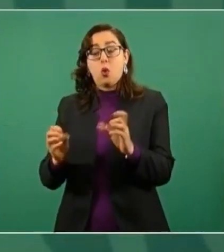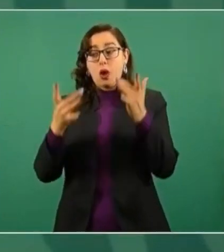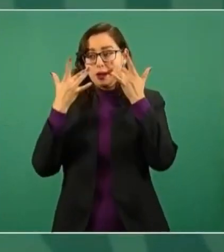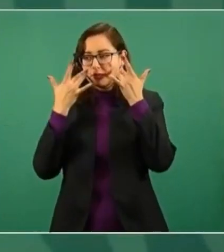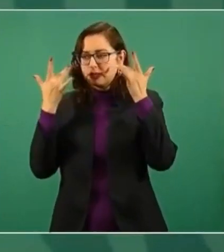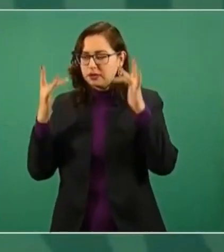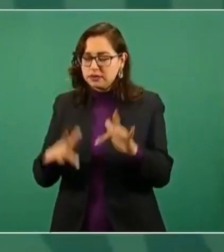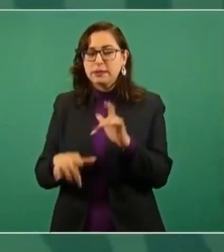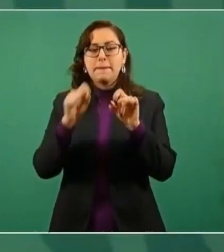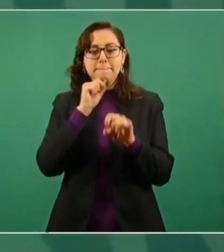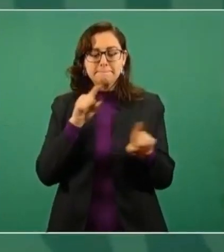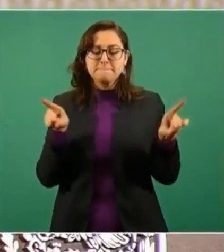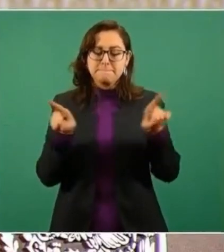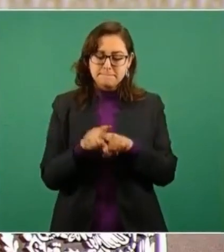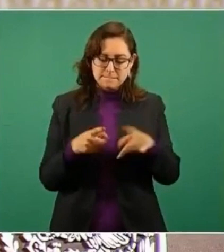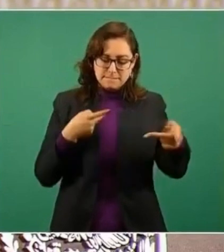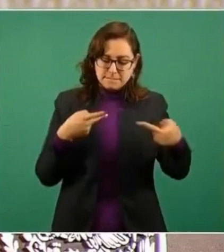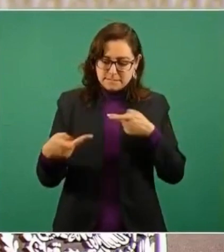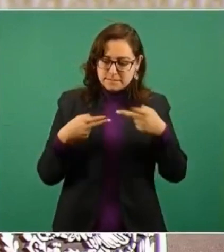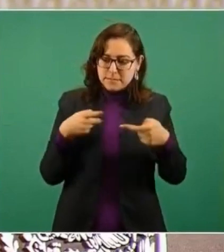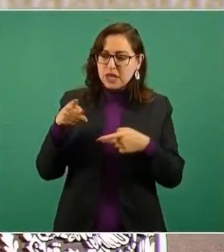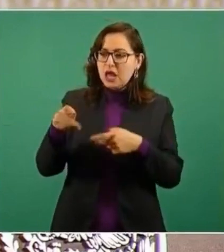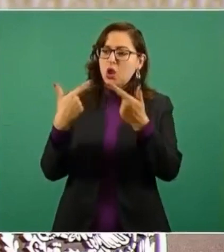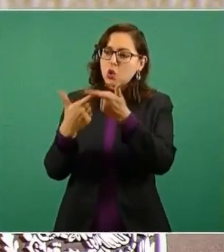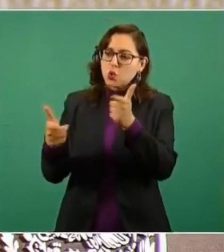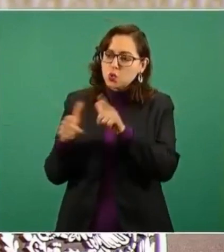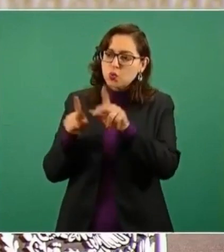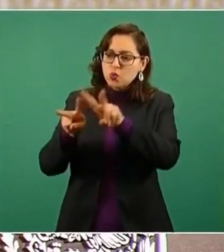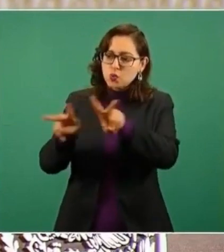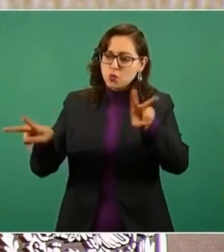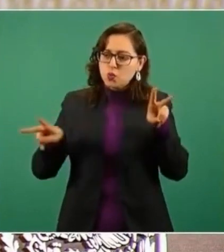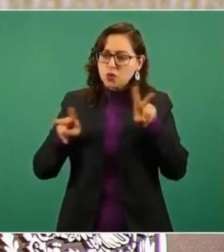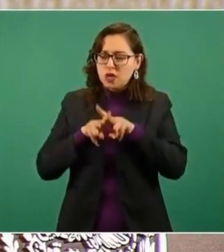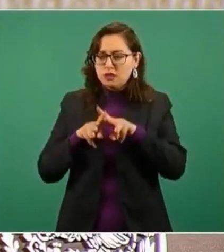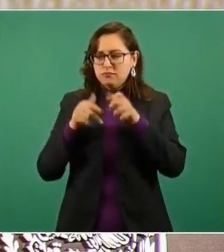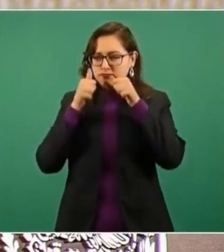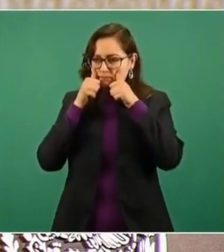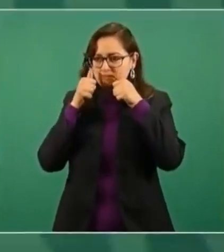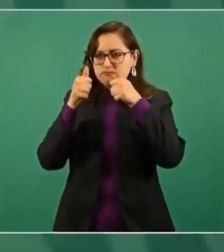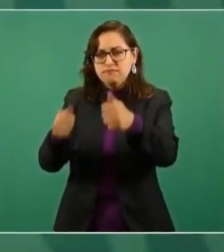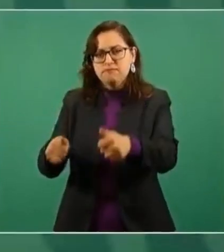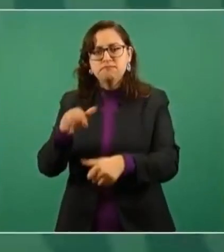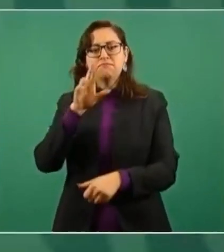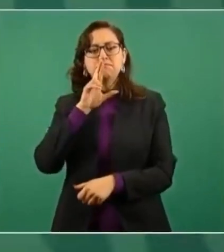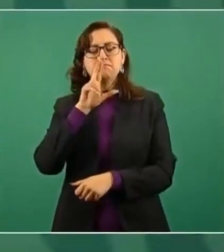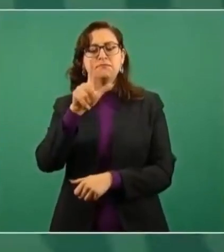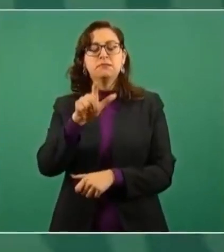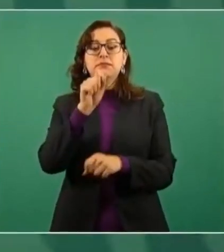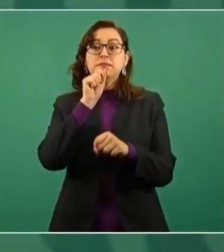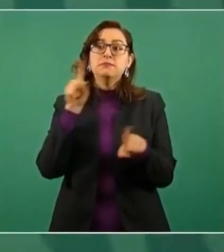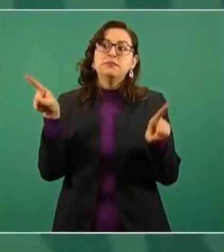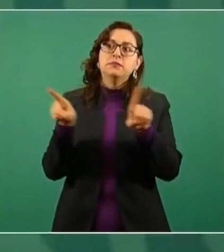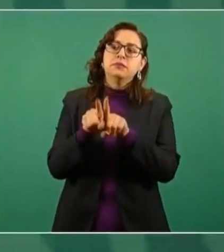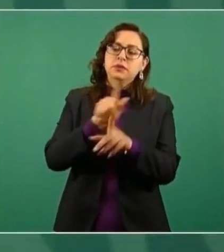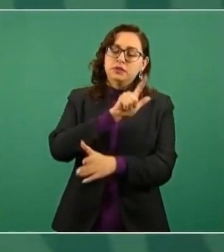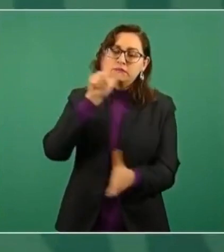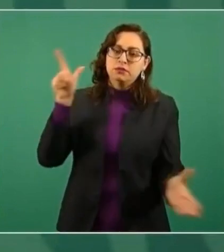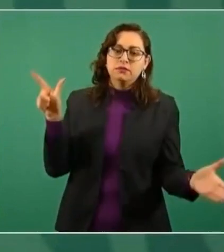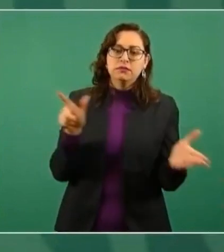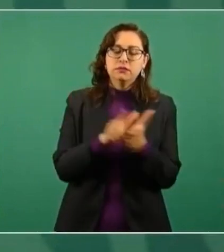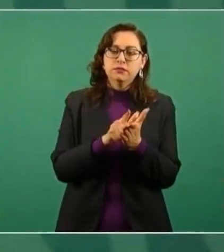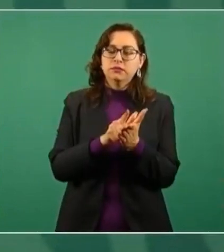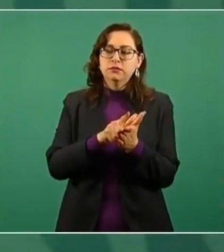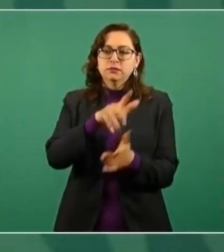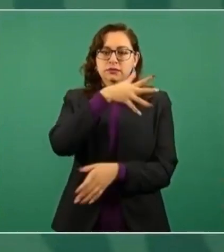estrategias de atención a la población vulnerable. También estaremos atentos a la aprobación de la Ley General de Educación Superior para